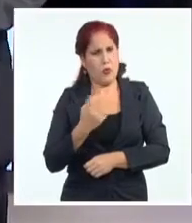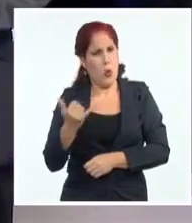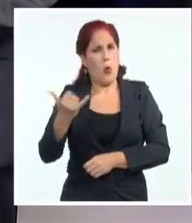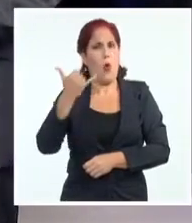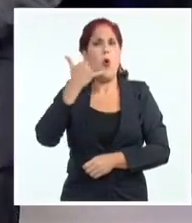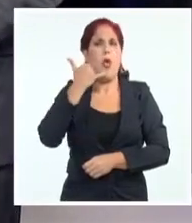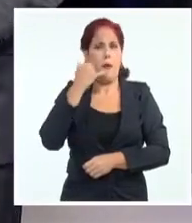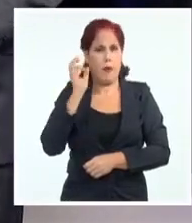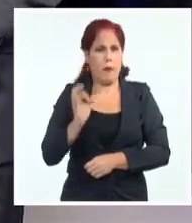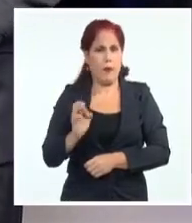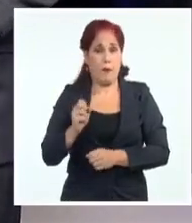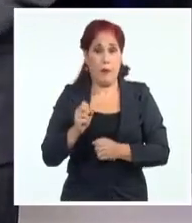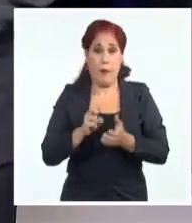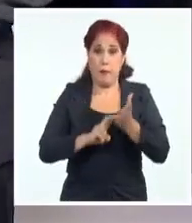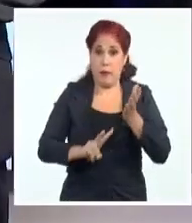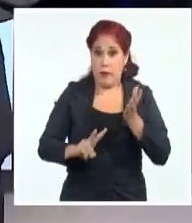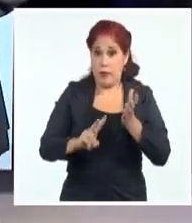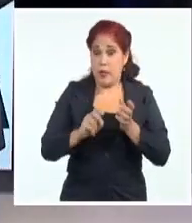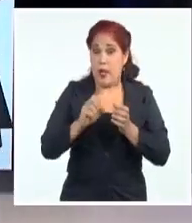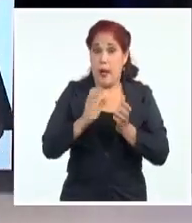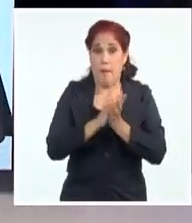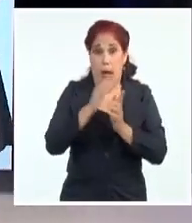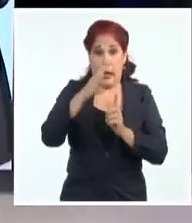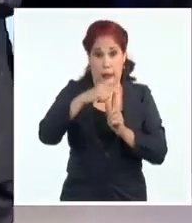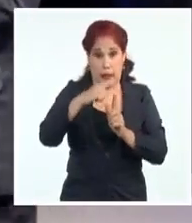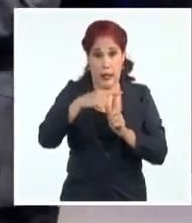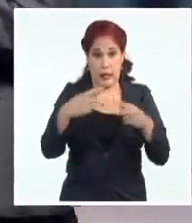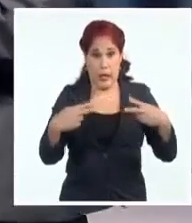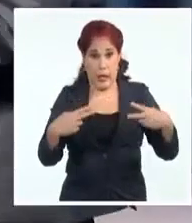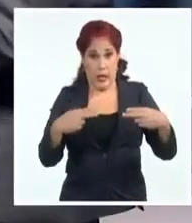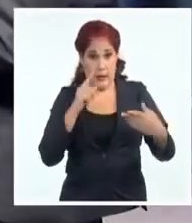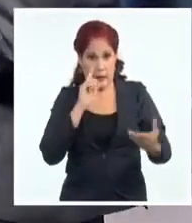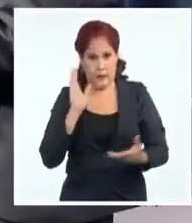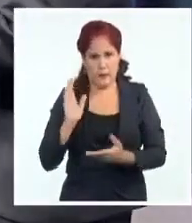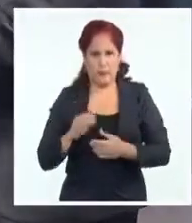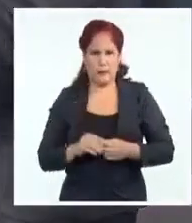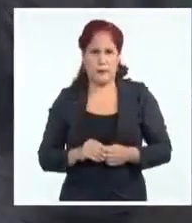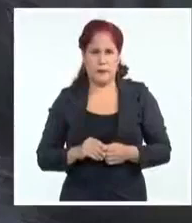desde Cárdenas, pero para enseñarnos estas otras imágenes.